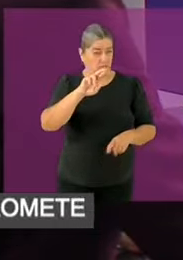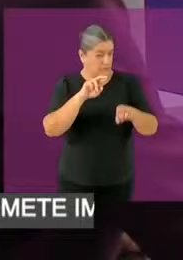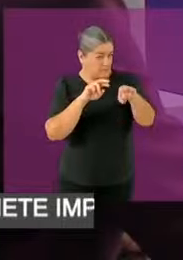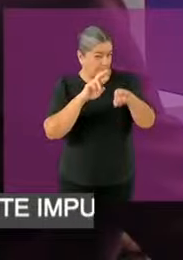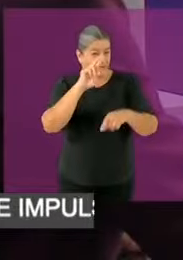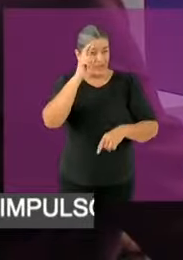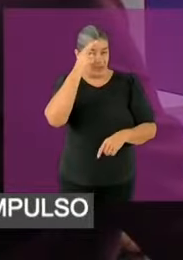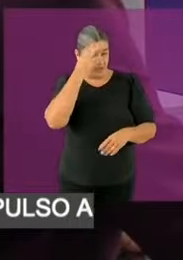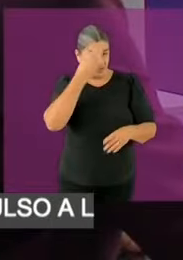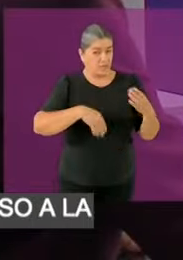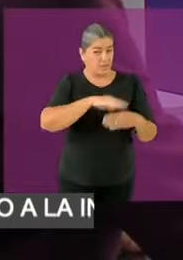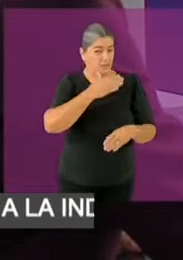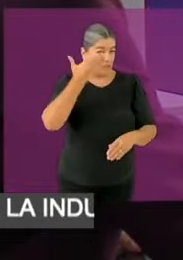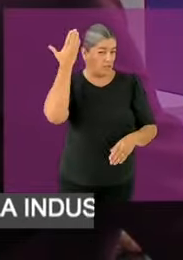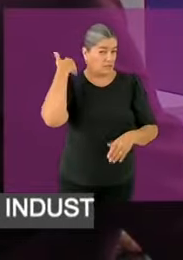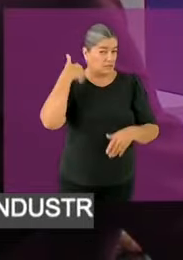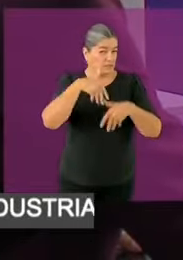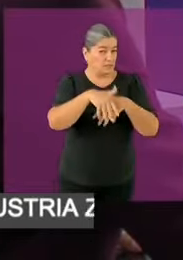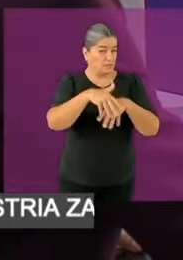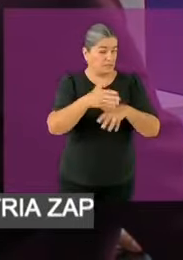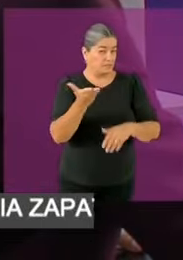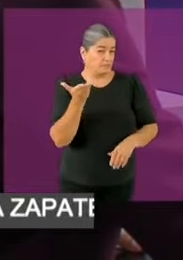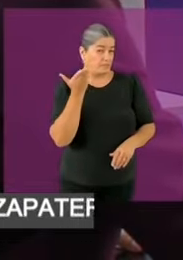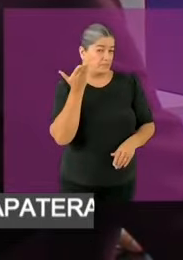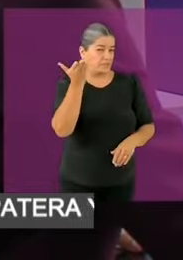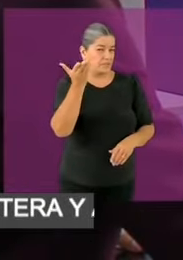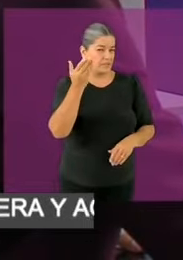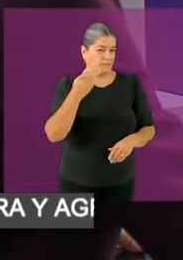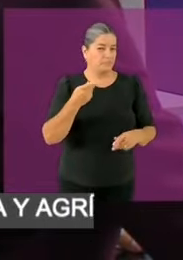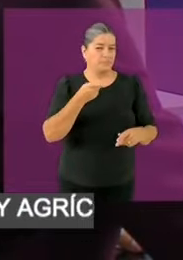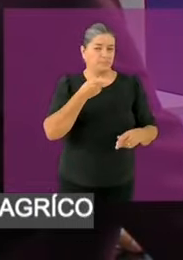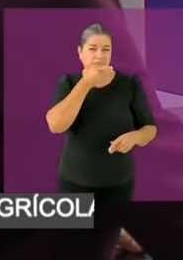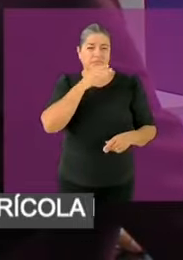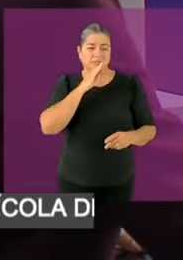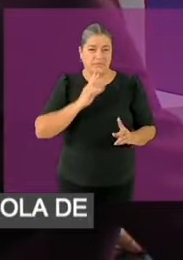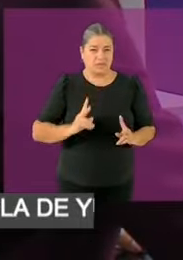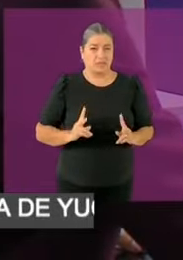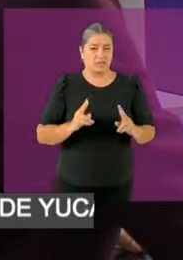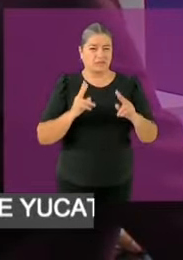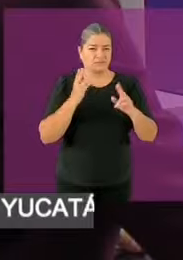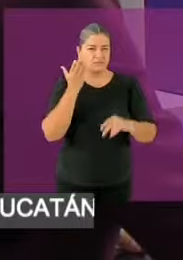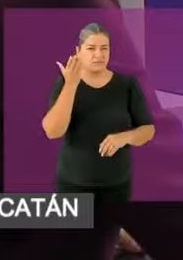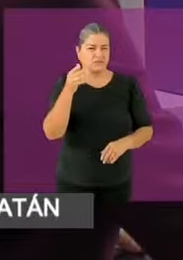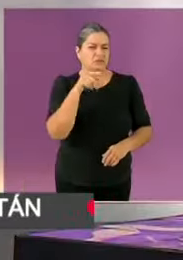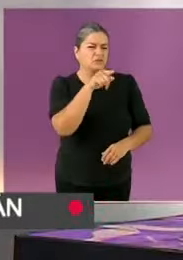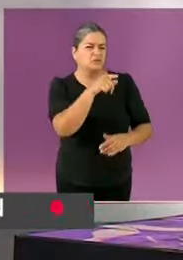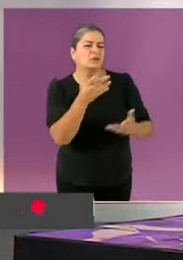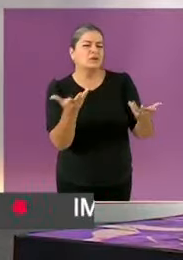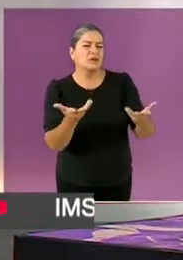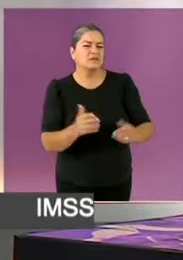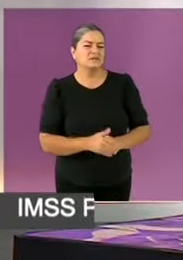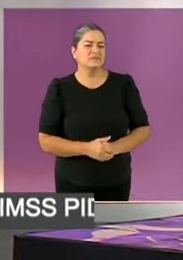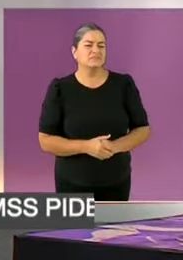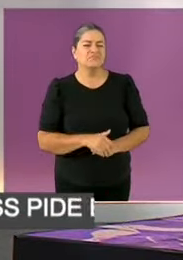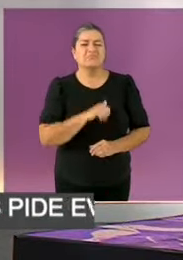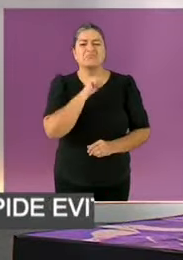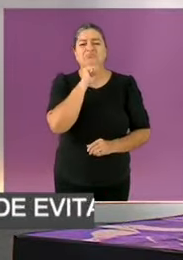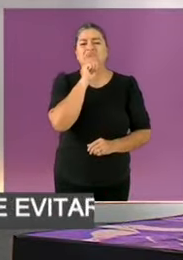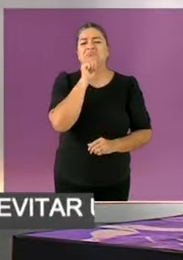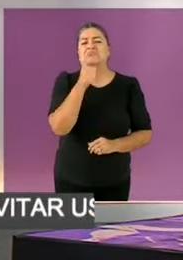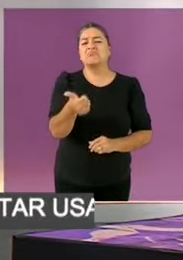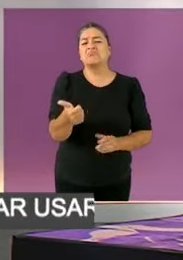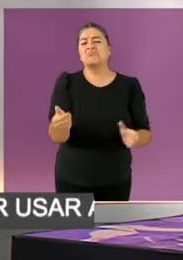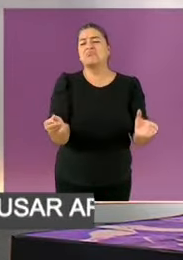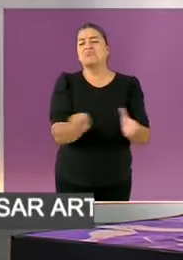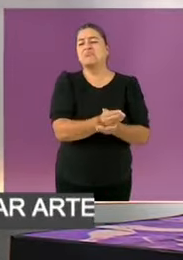Te quedaste callada. Y eso realmente es lamentable. Eso te define como una mujer fría